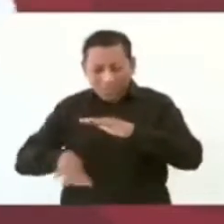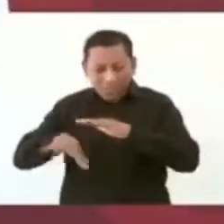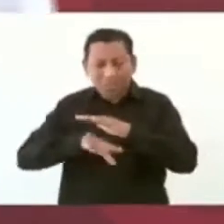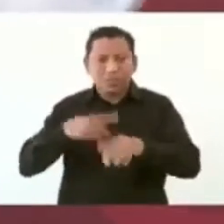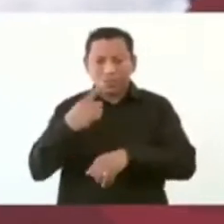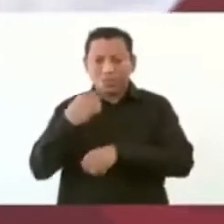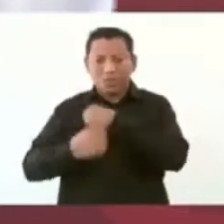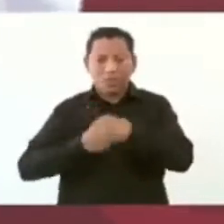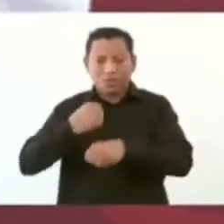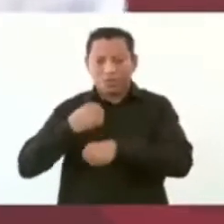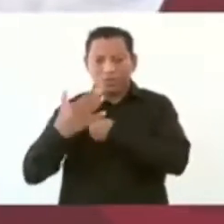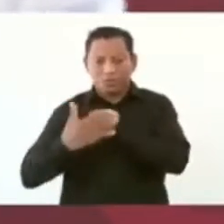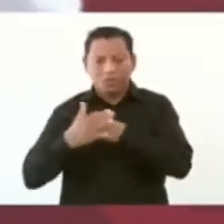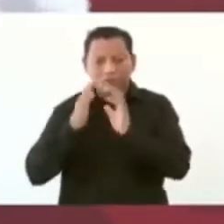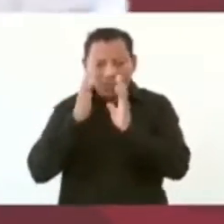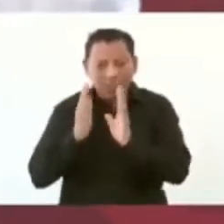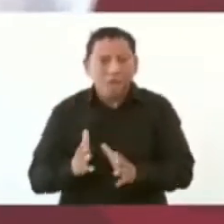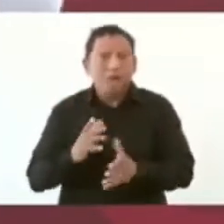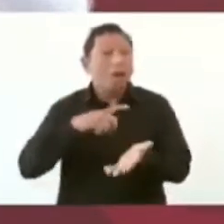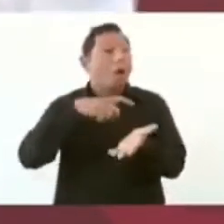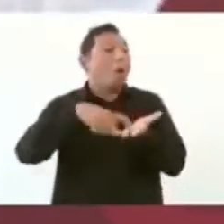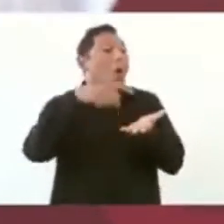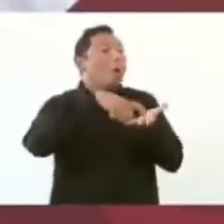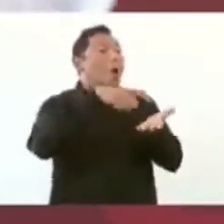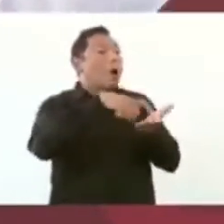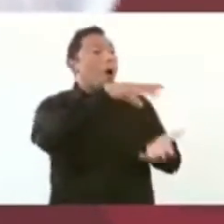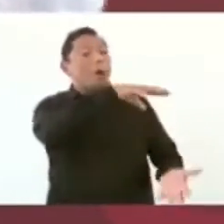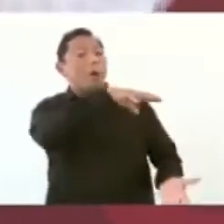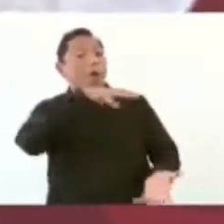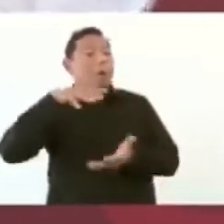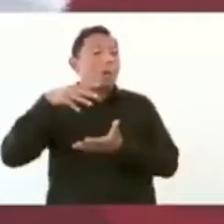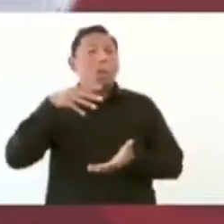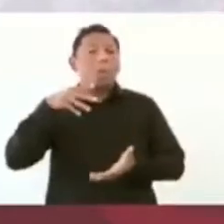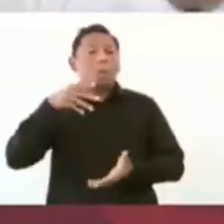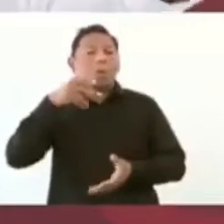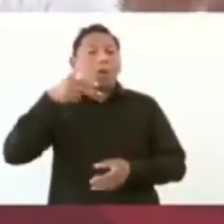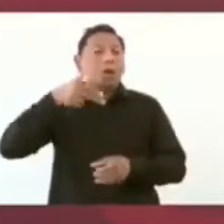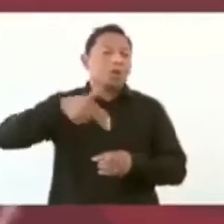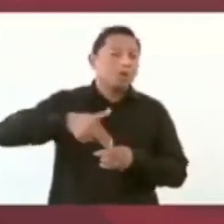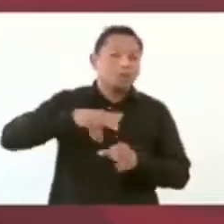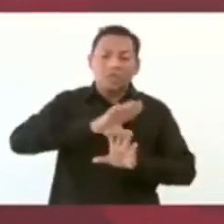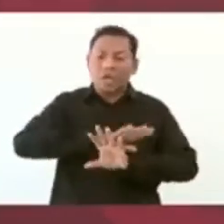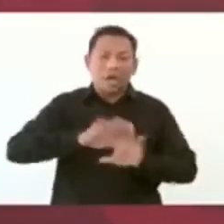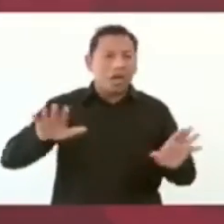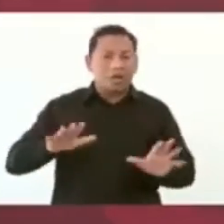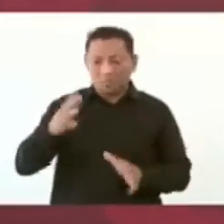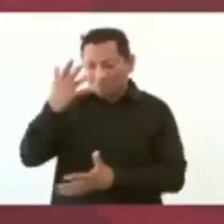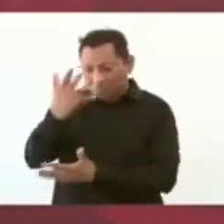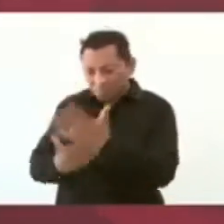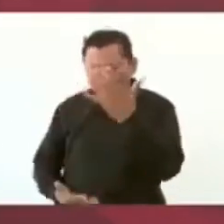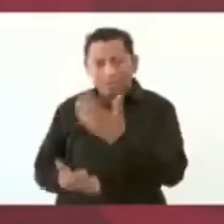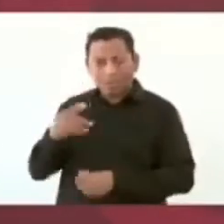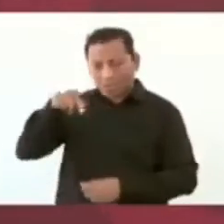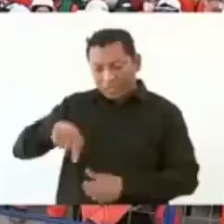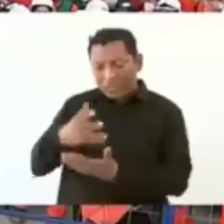ya vamos a dejar de comprar la gasolina en el extranjero. Vamos a ser autosuficientes.